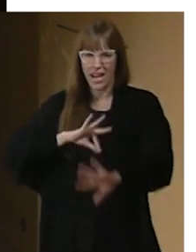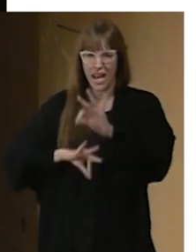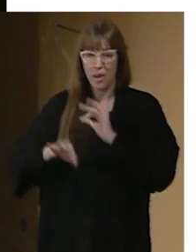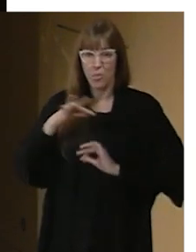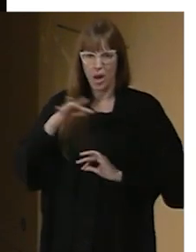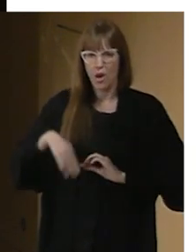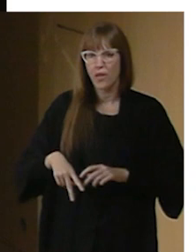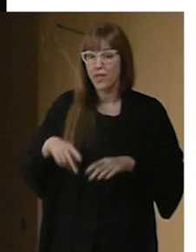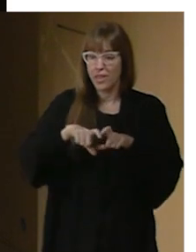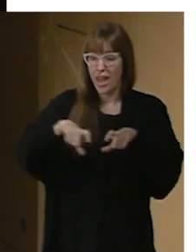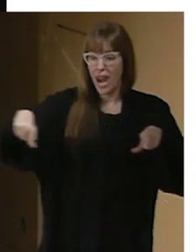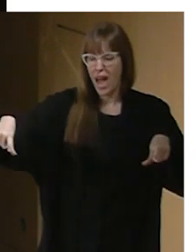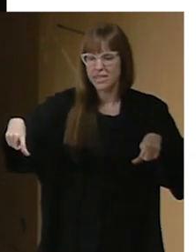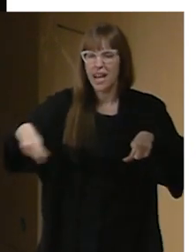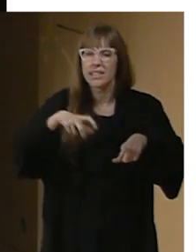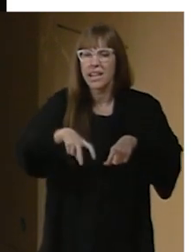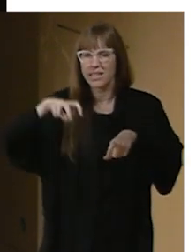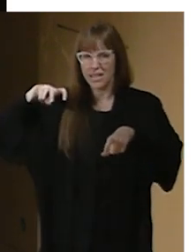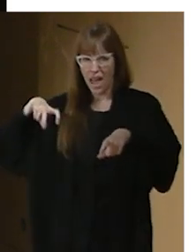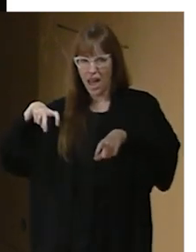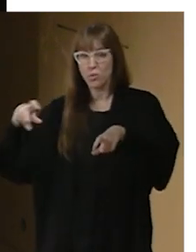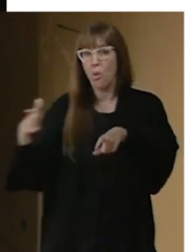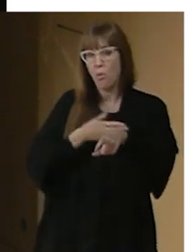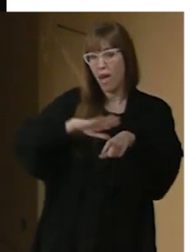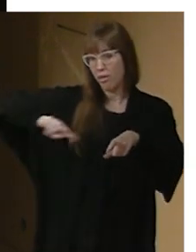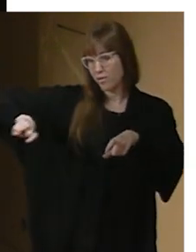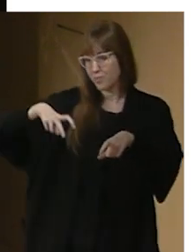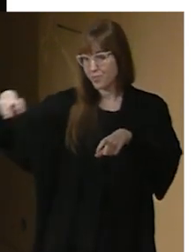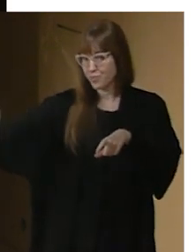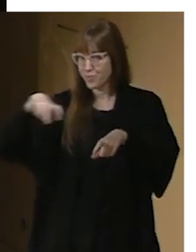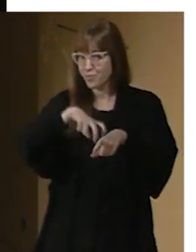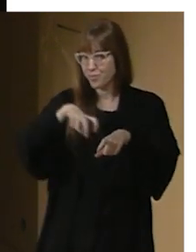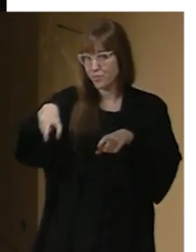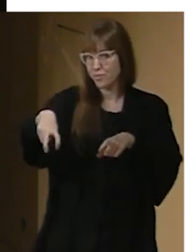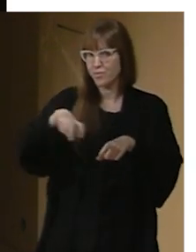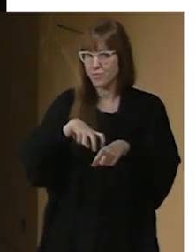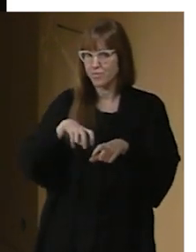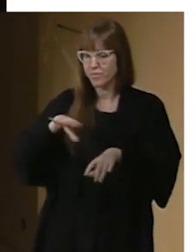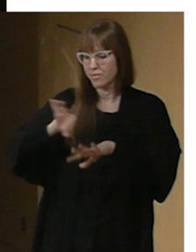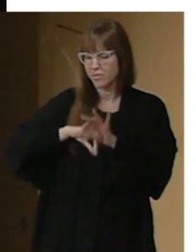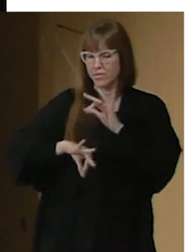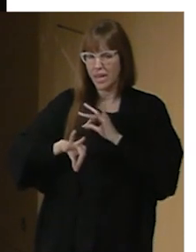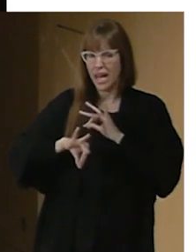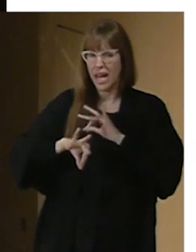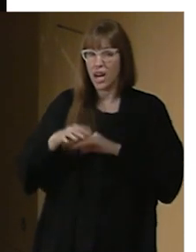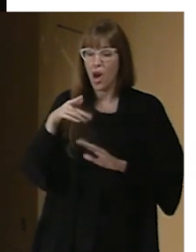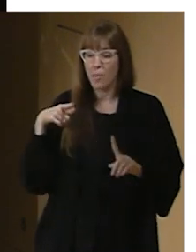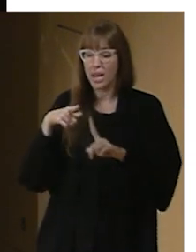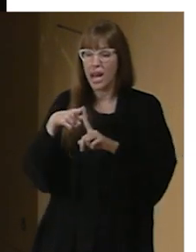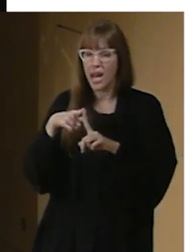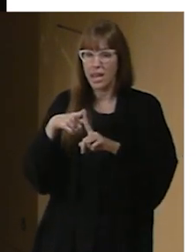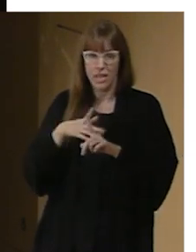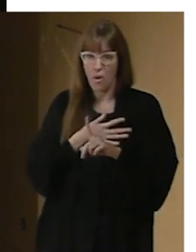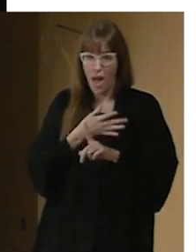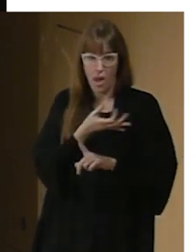detrás o al lado un poco buscando la mejor condición posible para el público